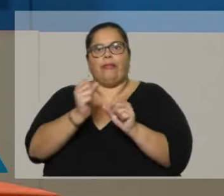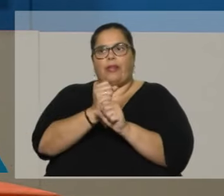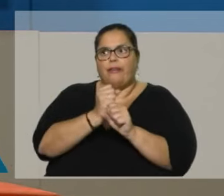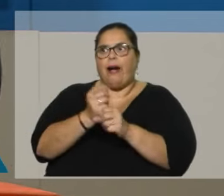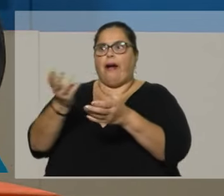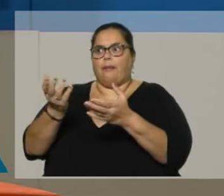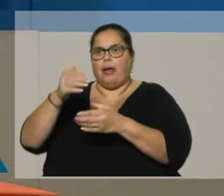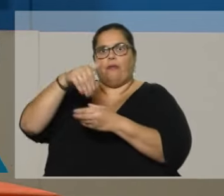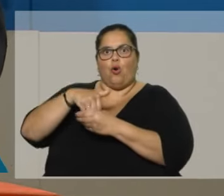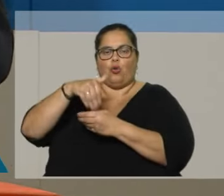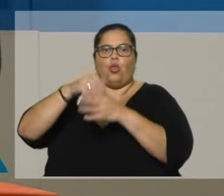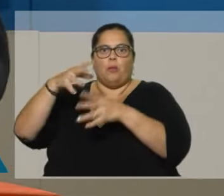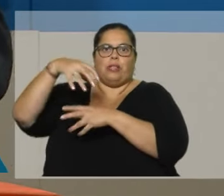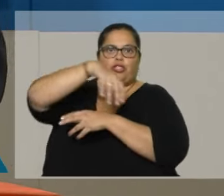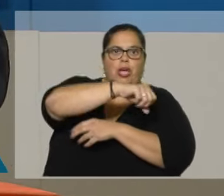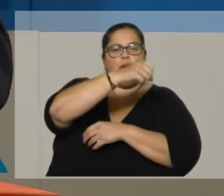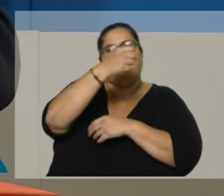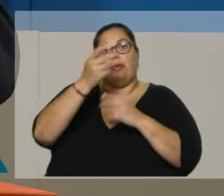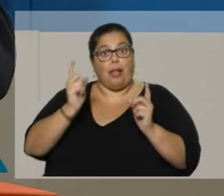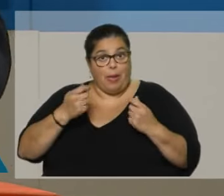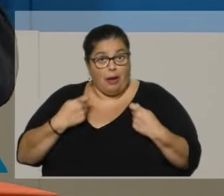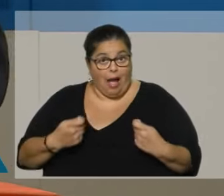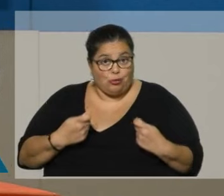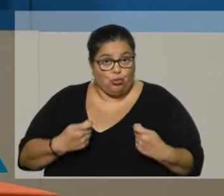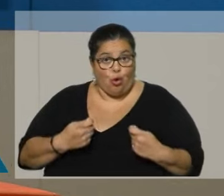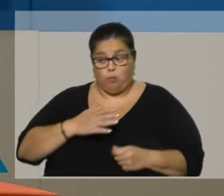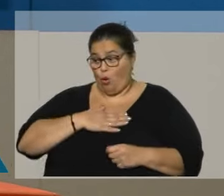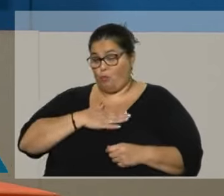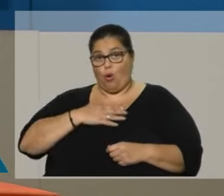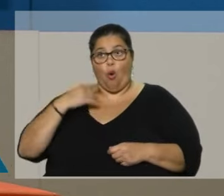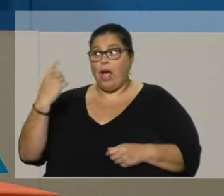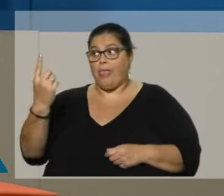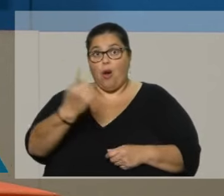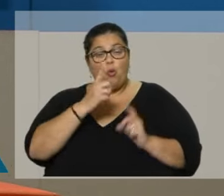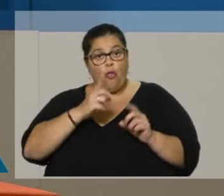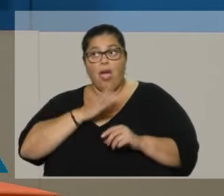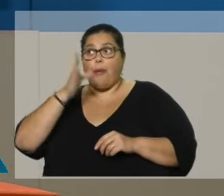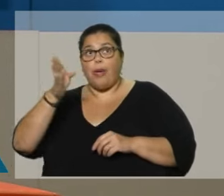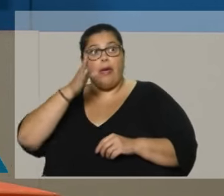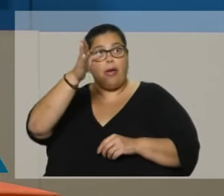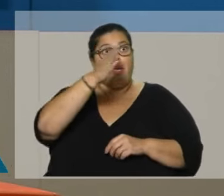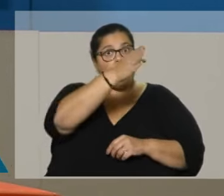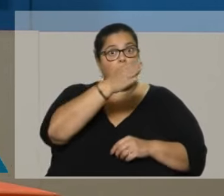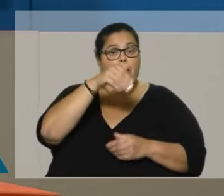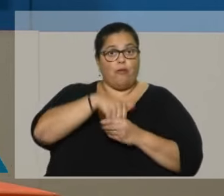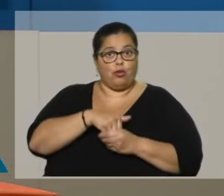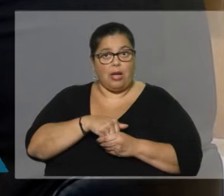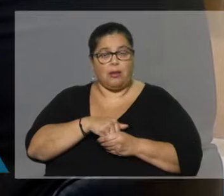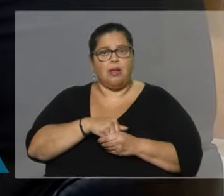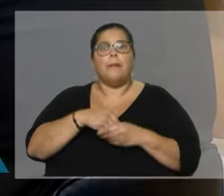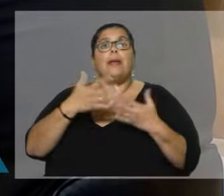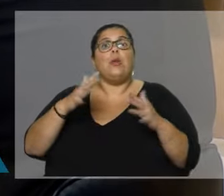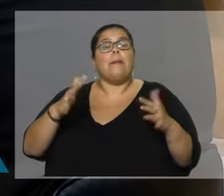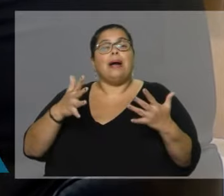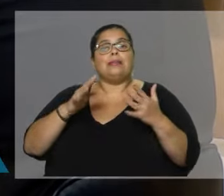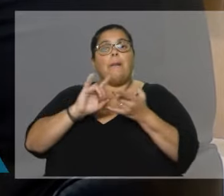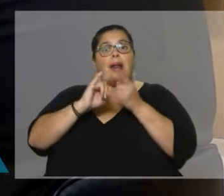voto y en el gasto propio que hace cada ciudadano que tiene que desplazarse hasta el circuito, ¿no? Disculpe, ¿me cerraría el Parlamento con